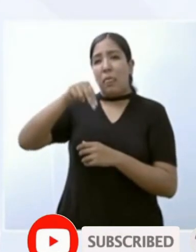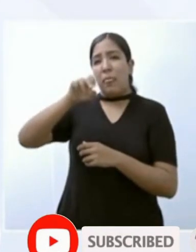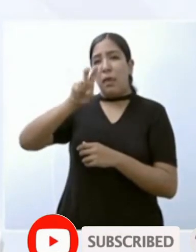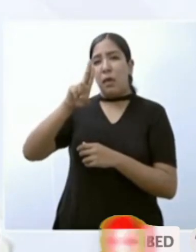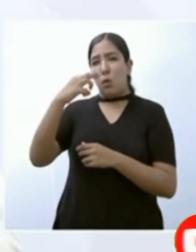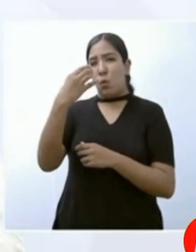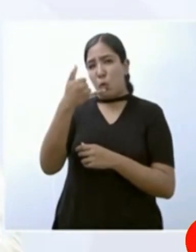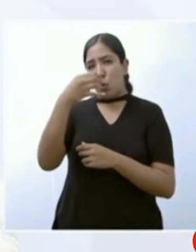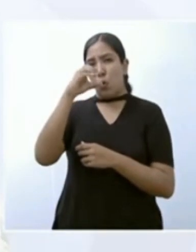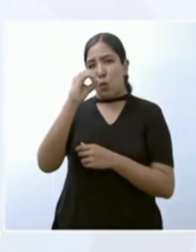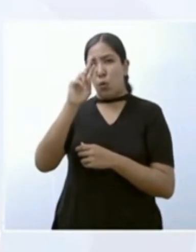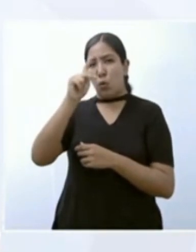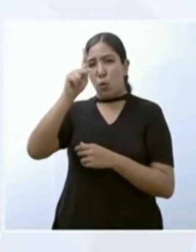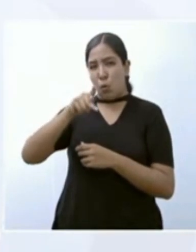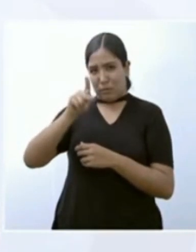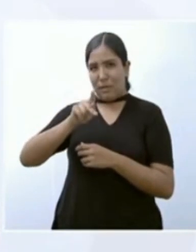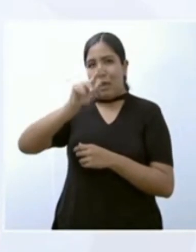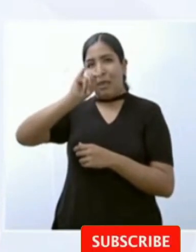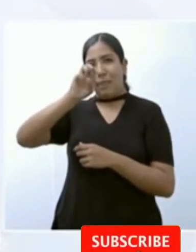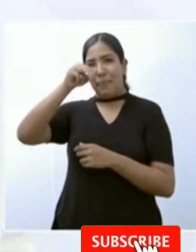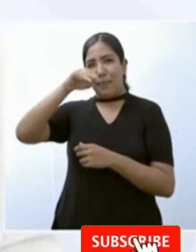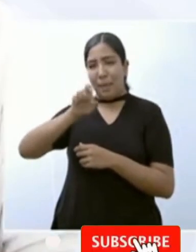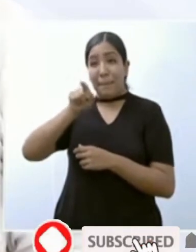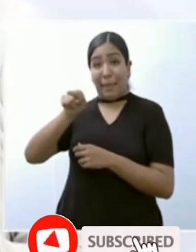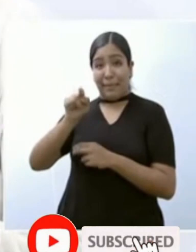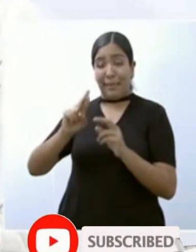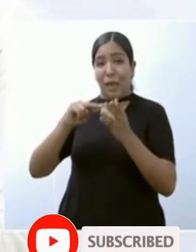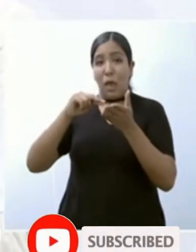con menos